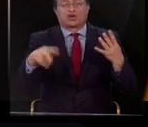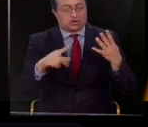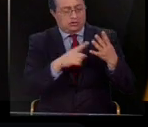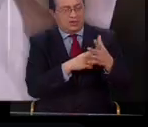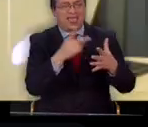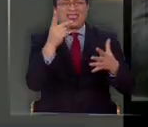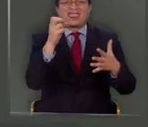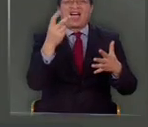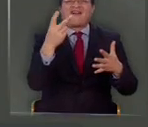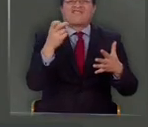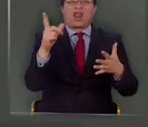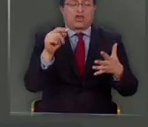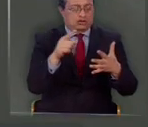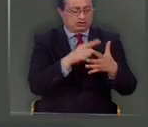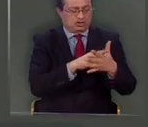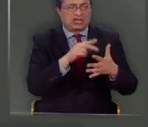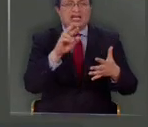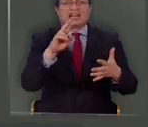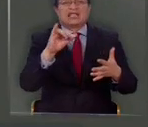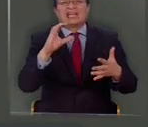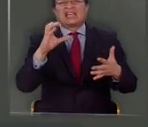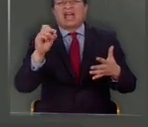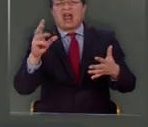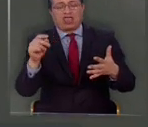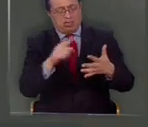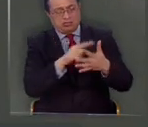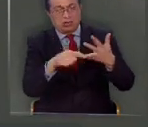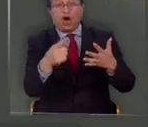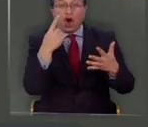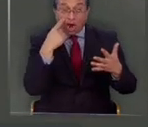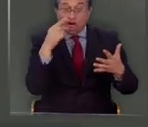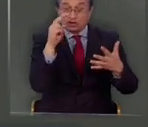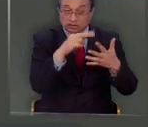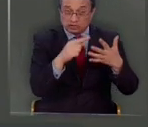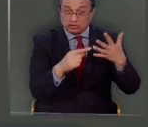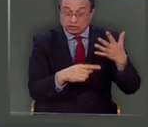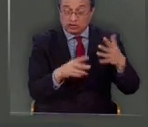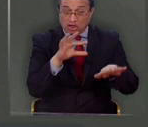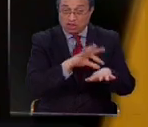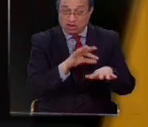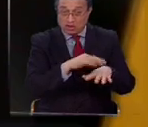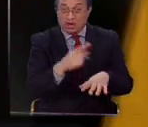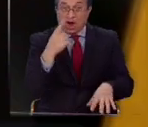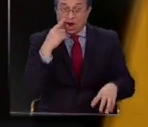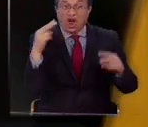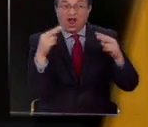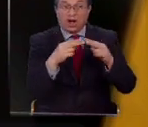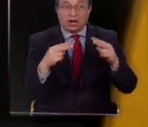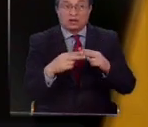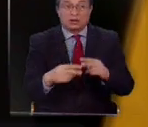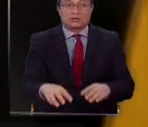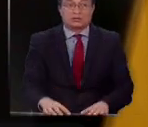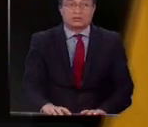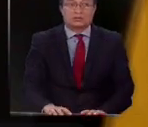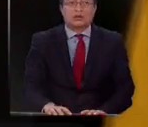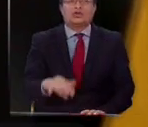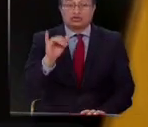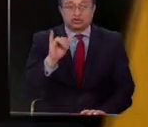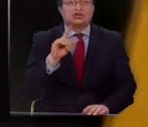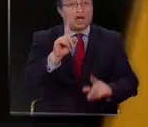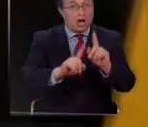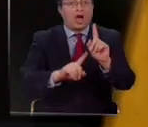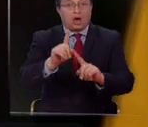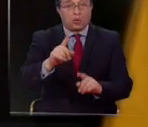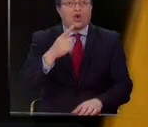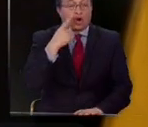Fernando Dávalos, Jesús Ricardo, César Segarra. ¿Los conoce? ¿Los ubica de nombre? Yo les conozco a algunos de